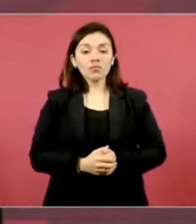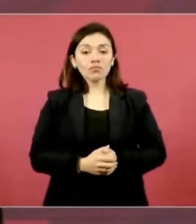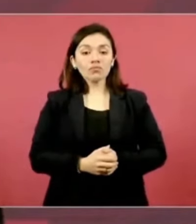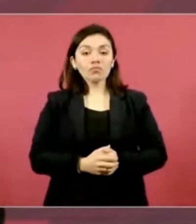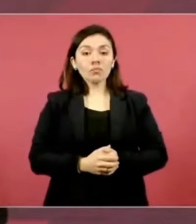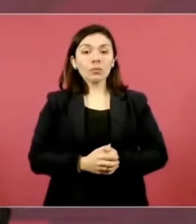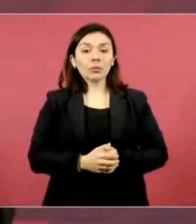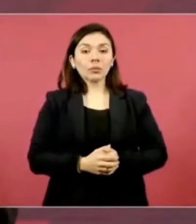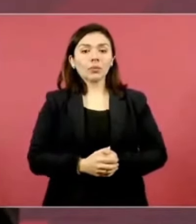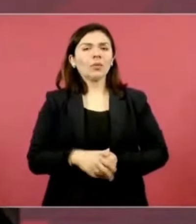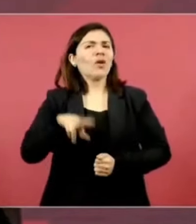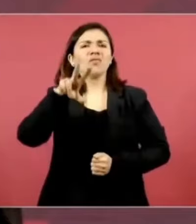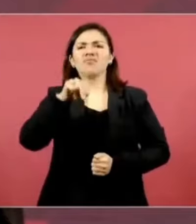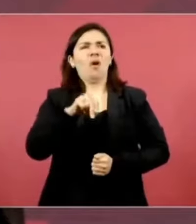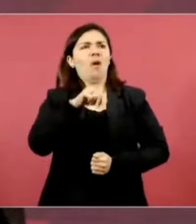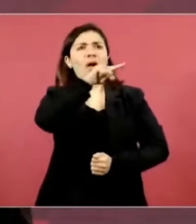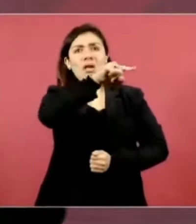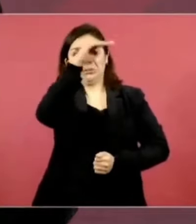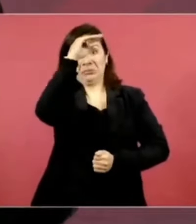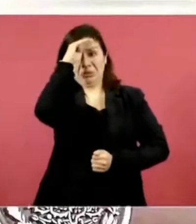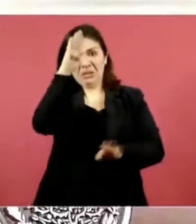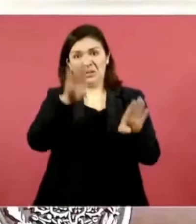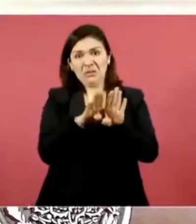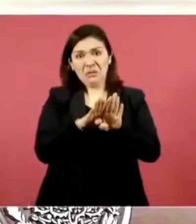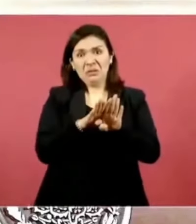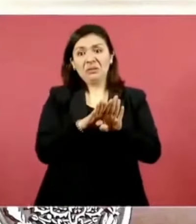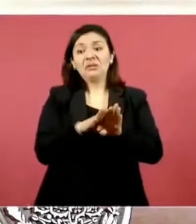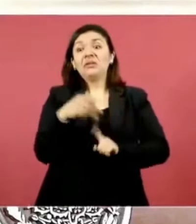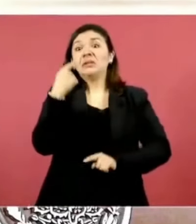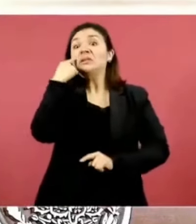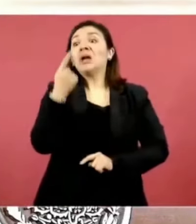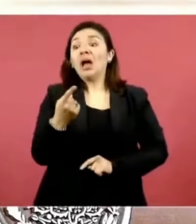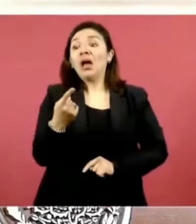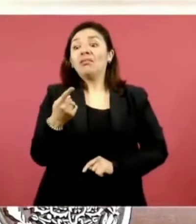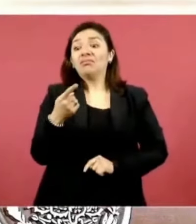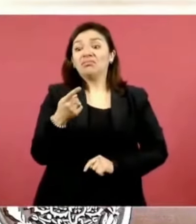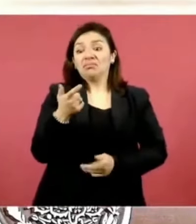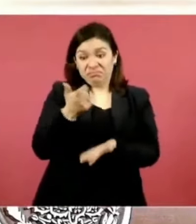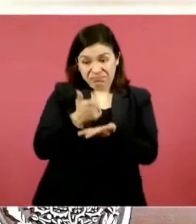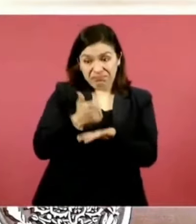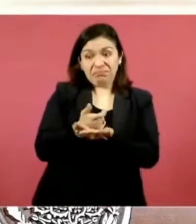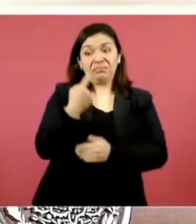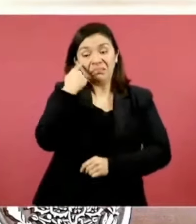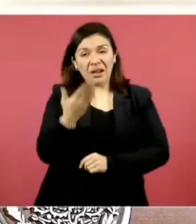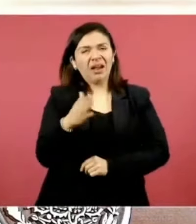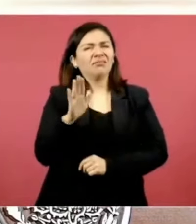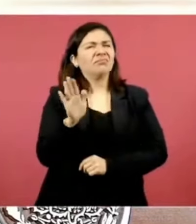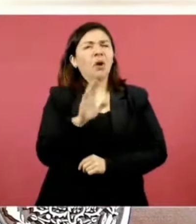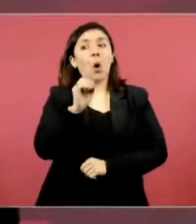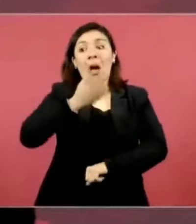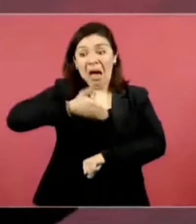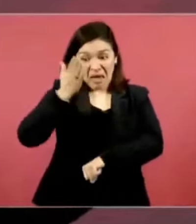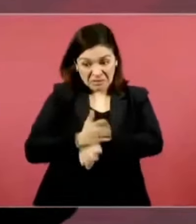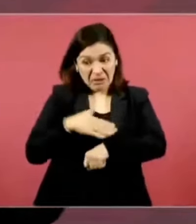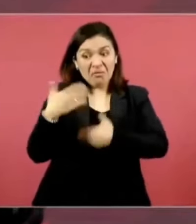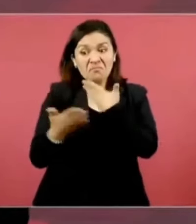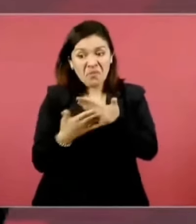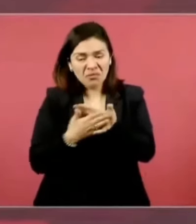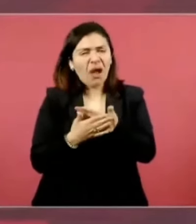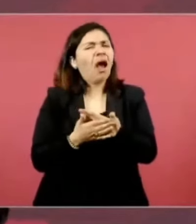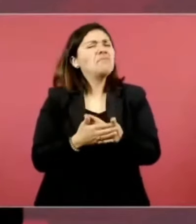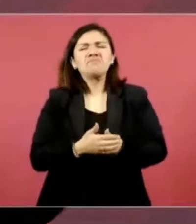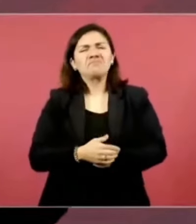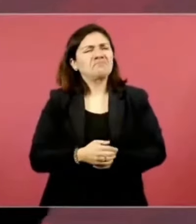nada de amenazas, de sanciones a México.